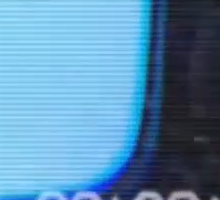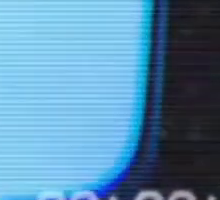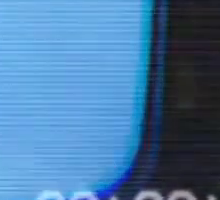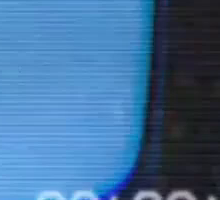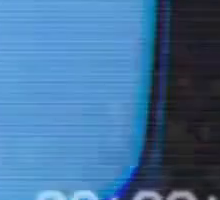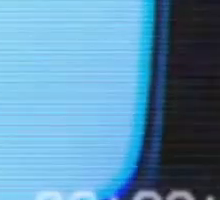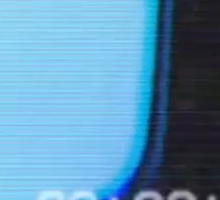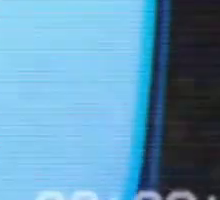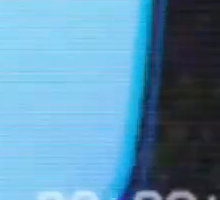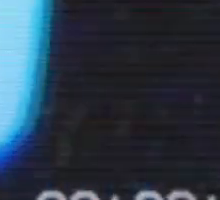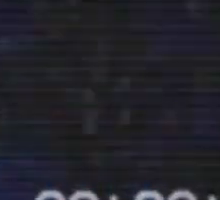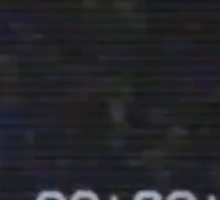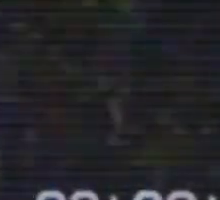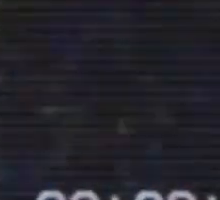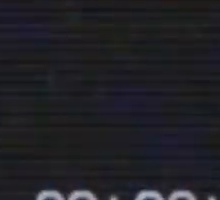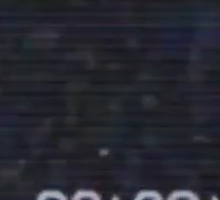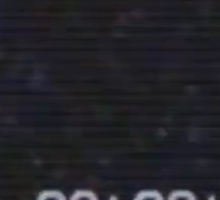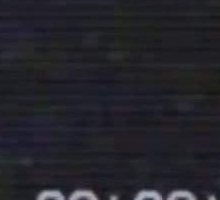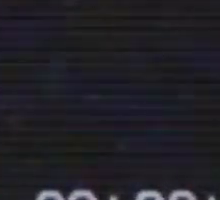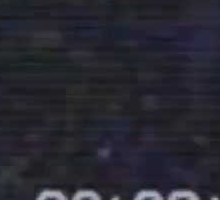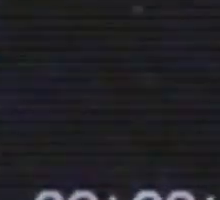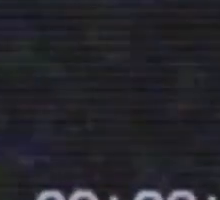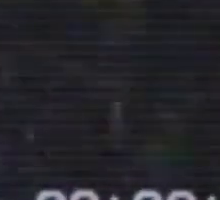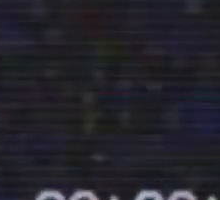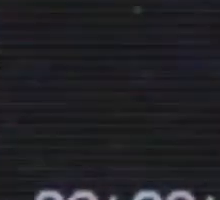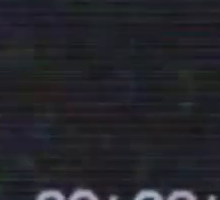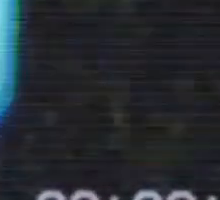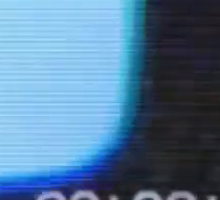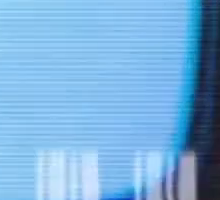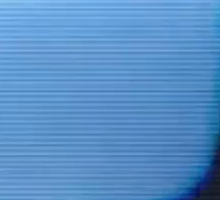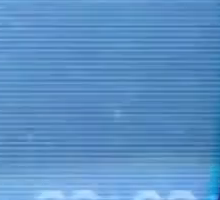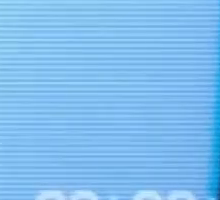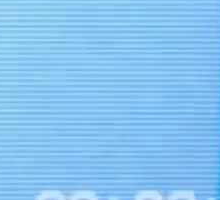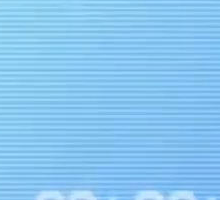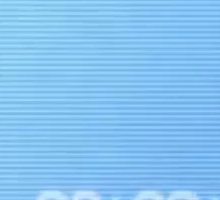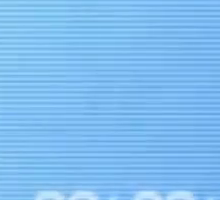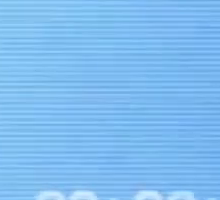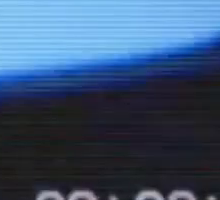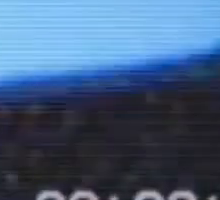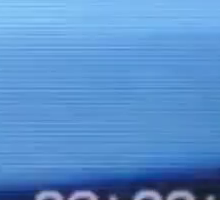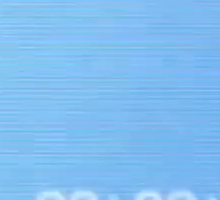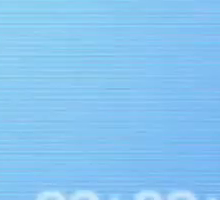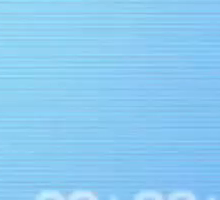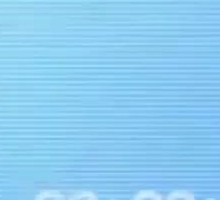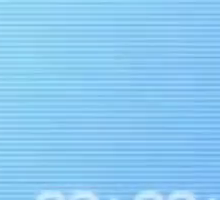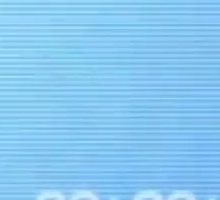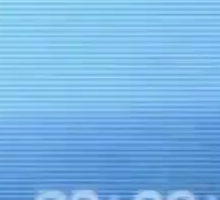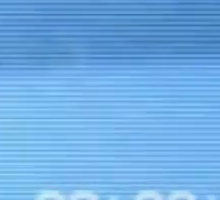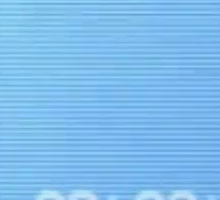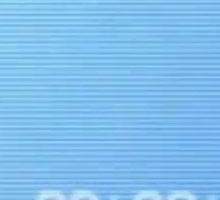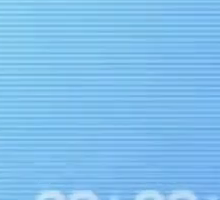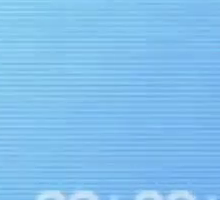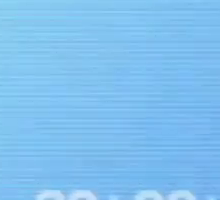tú tienes la última palabra tus comentarios es importante para nosotros nos vemos en el siguiente video